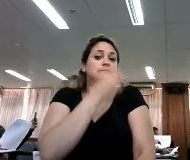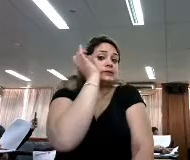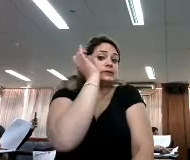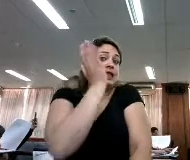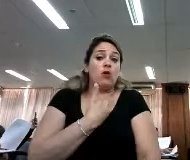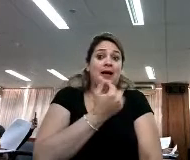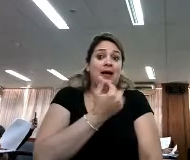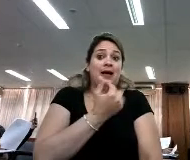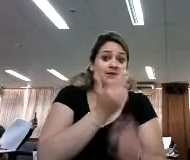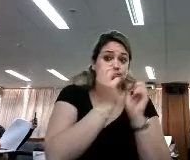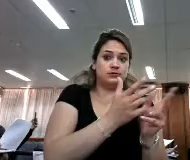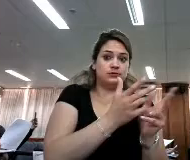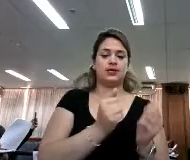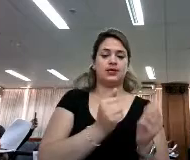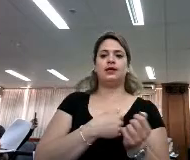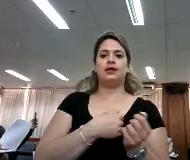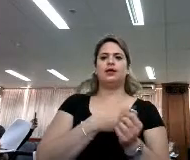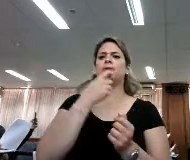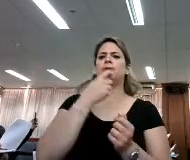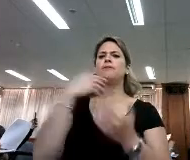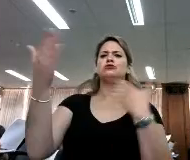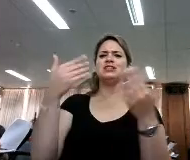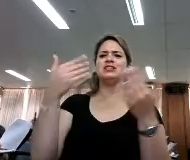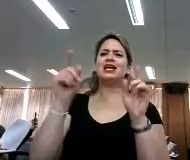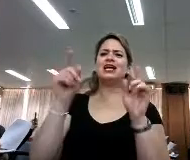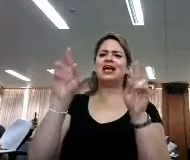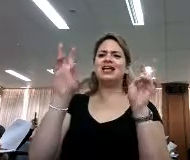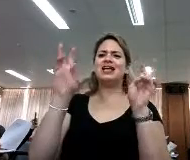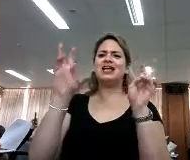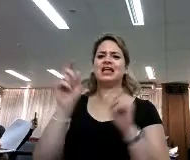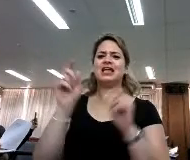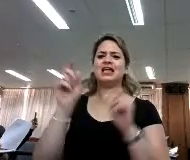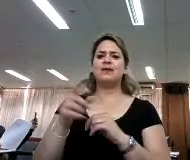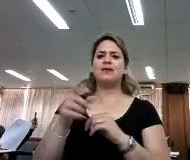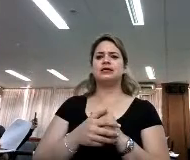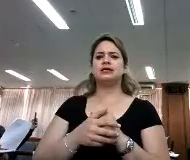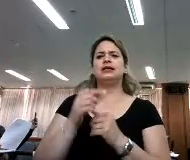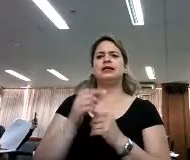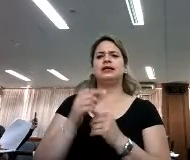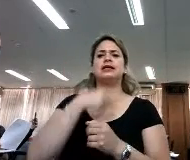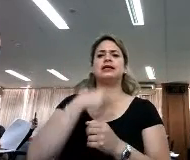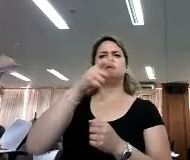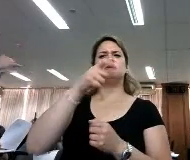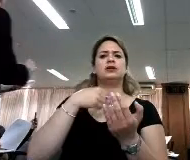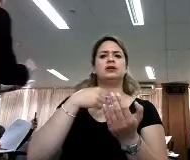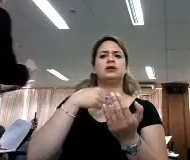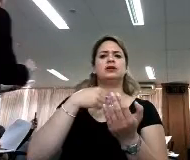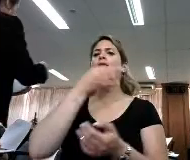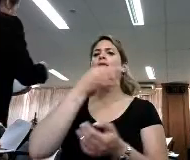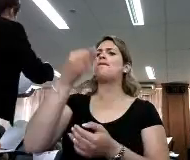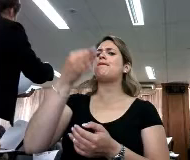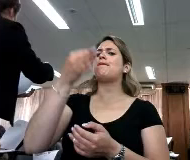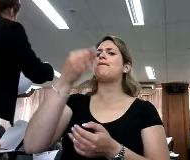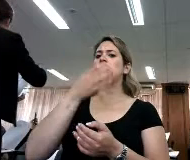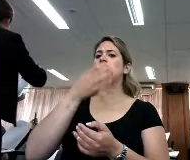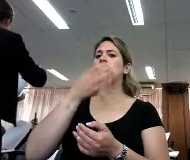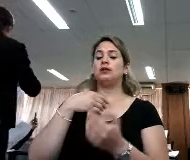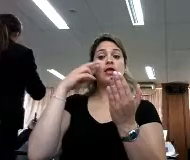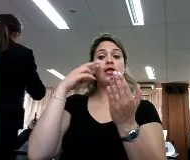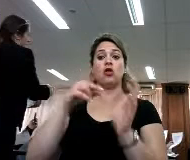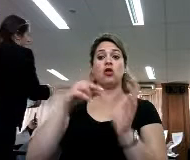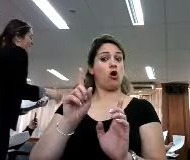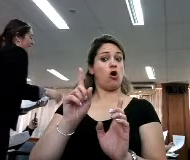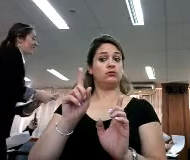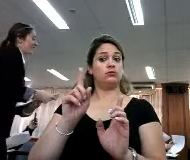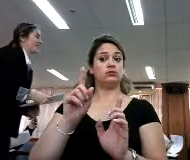a mí me ha tocado estar en charlas de estos temas y que los ponentes cuando dicen estoy leyendo, ellos mismos se corrijen y dicen no,